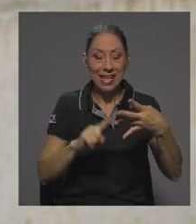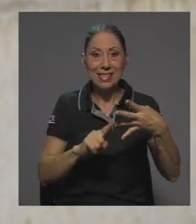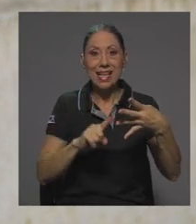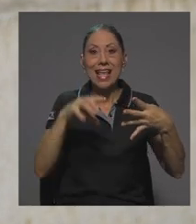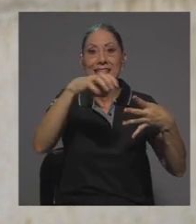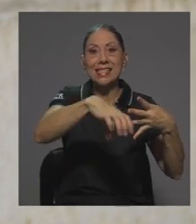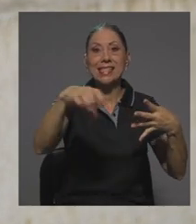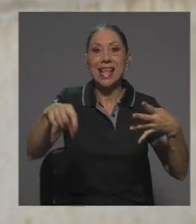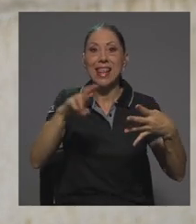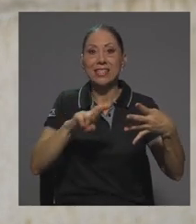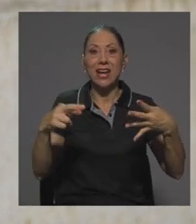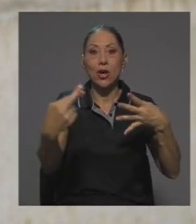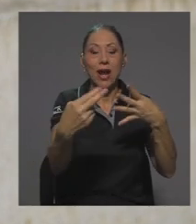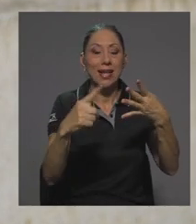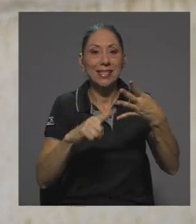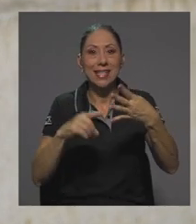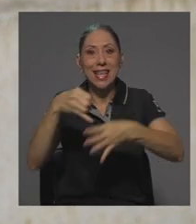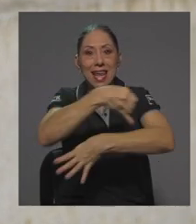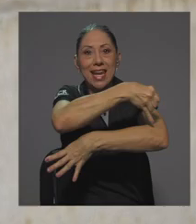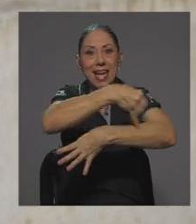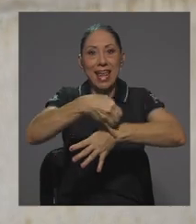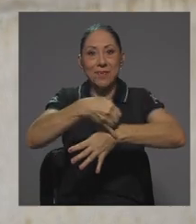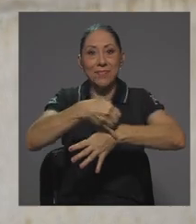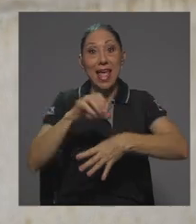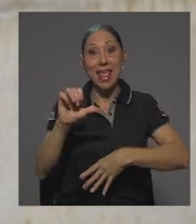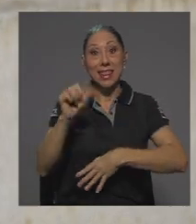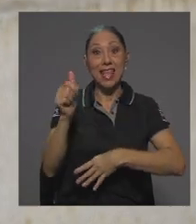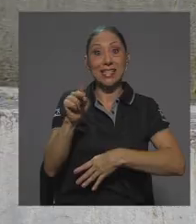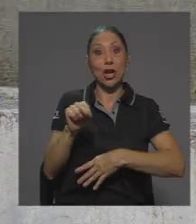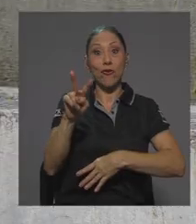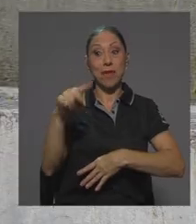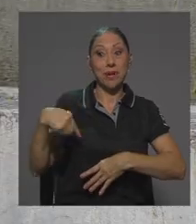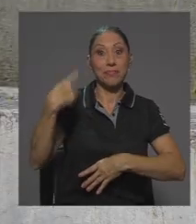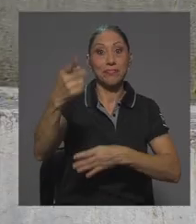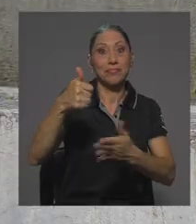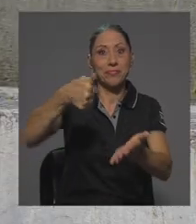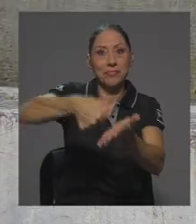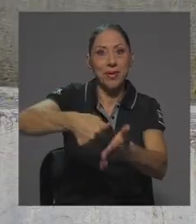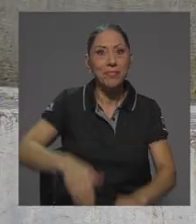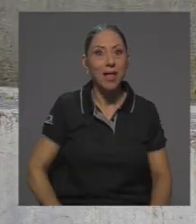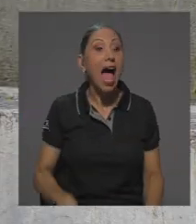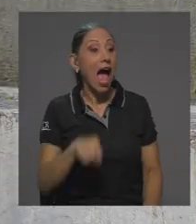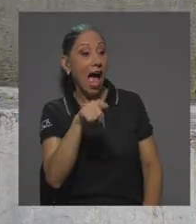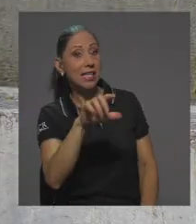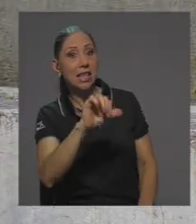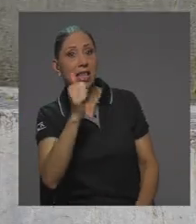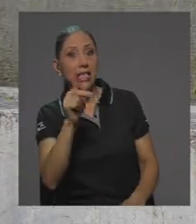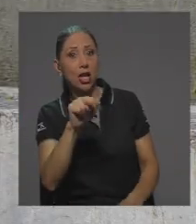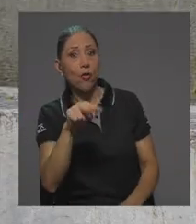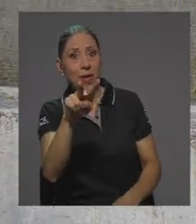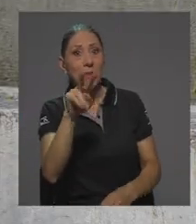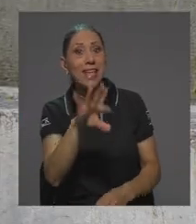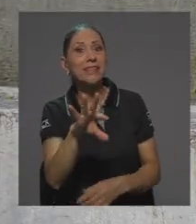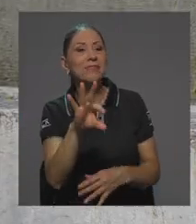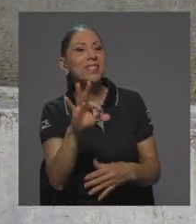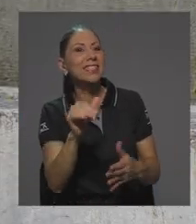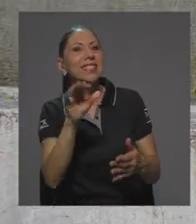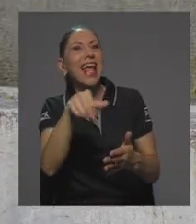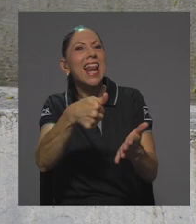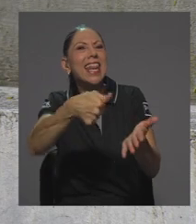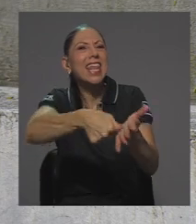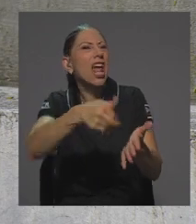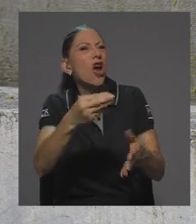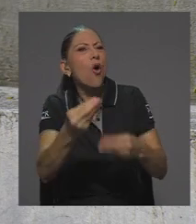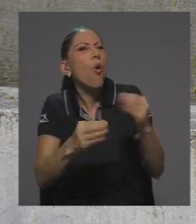sedes regionales e ingeniería. Esas son las cuatro que vamos a elegir este 10 de noviembre. Ok, el 10 de noviembre se elige. ¿Cómo va a ser la elección? Ahora que estamos en